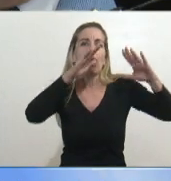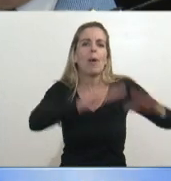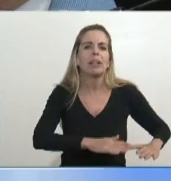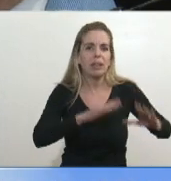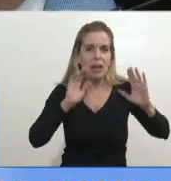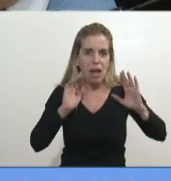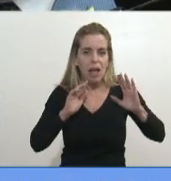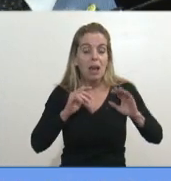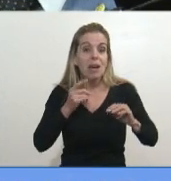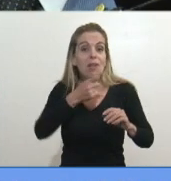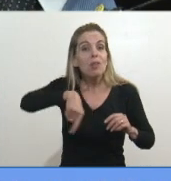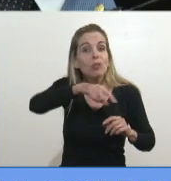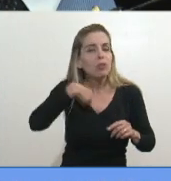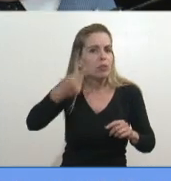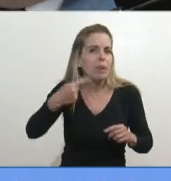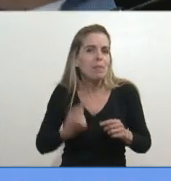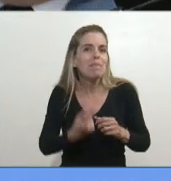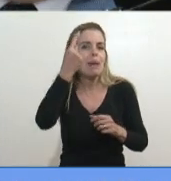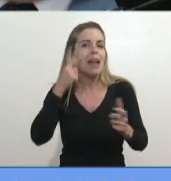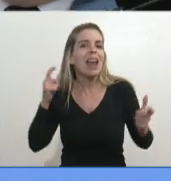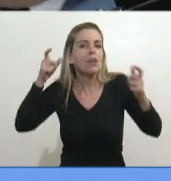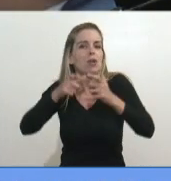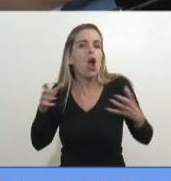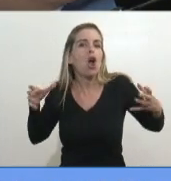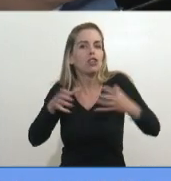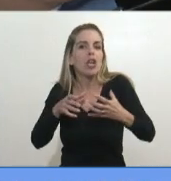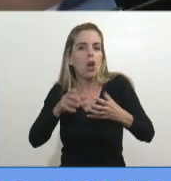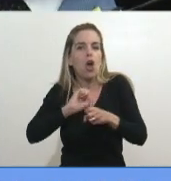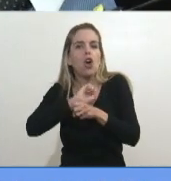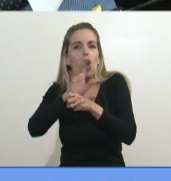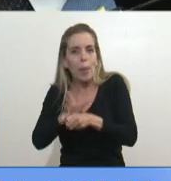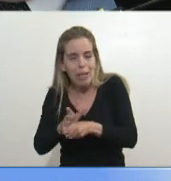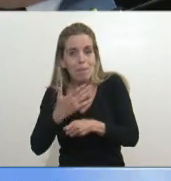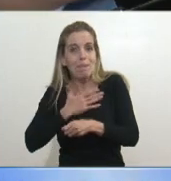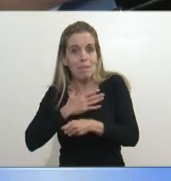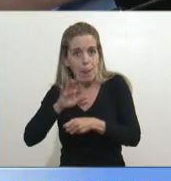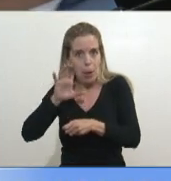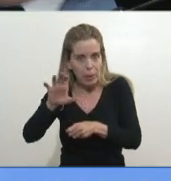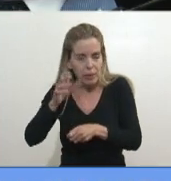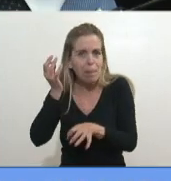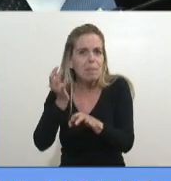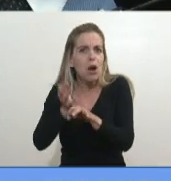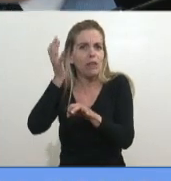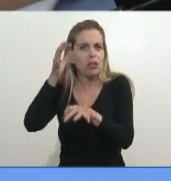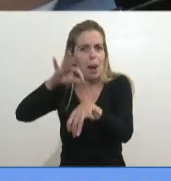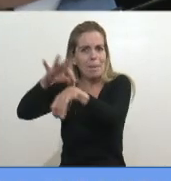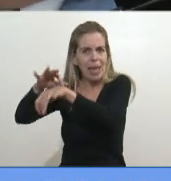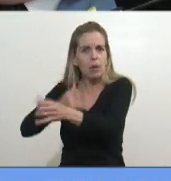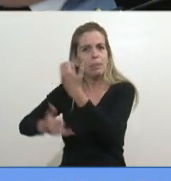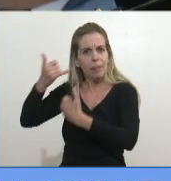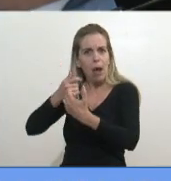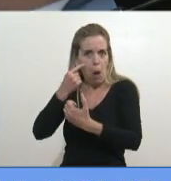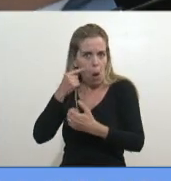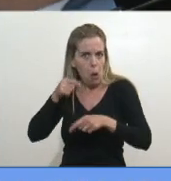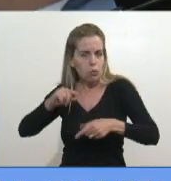siempre recalco, en la primera reunión del Consejo del COVID en mi provincia, los especialistas nos dijeron, este es un problema biológico, no un